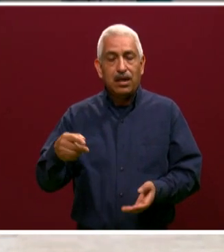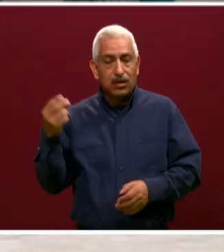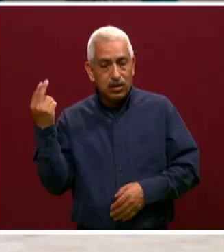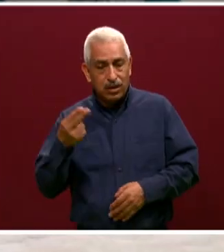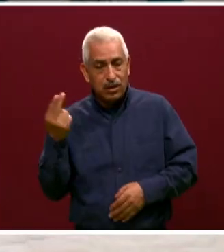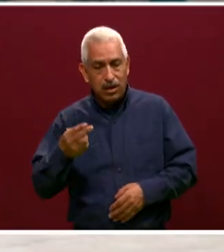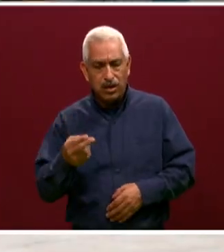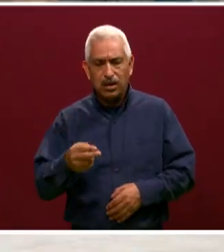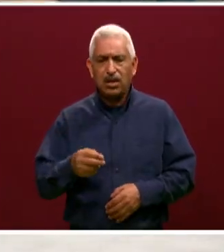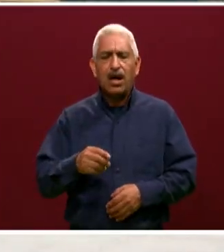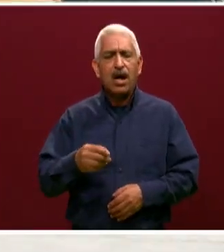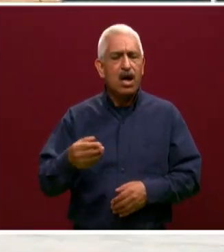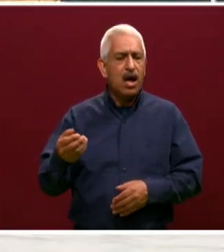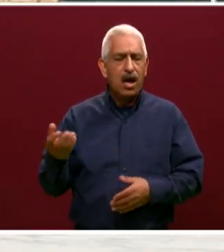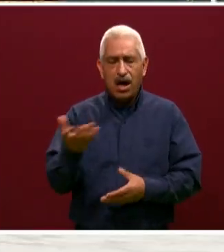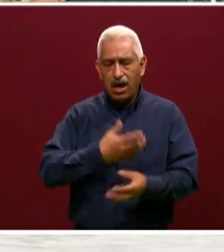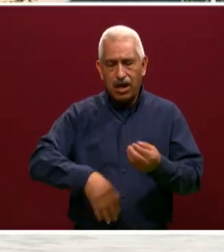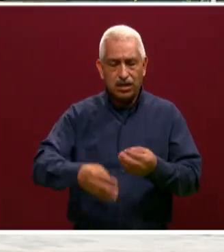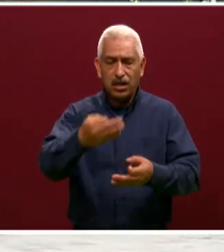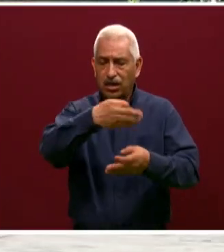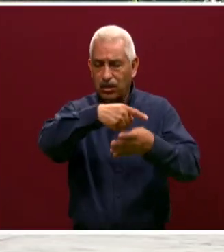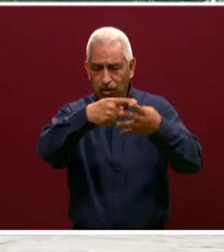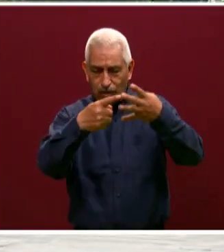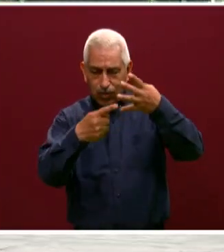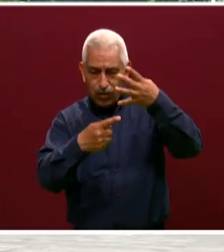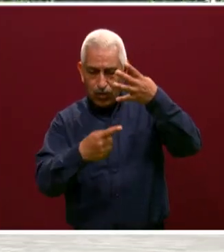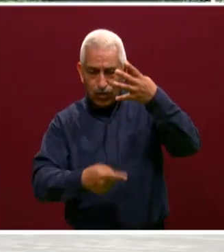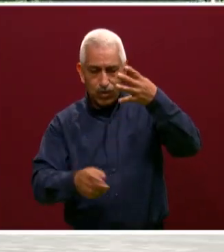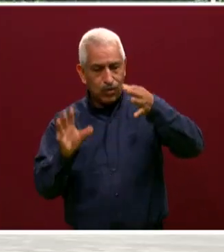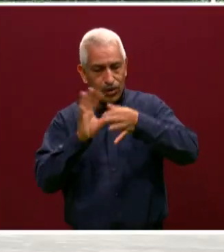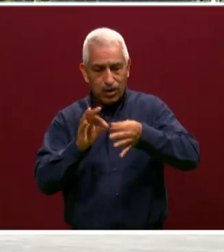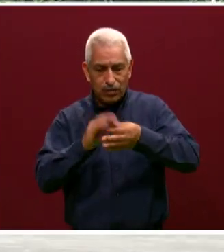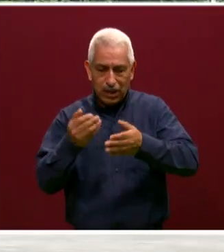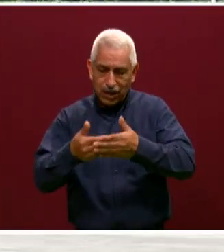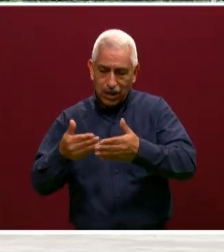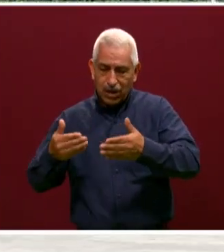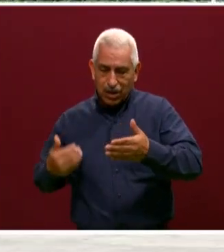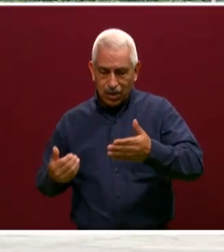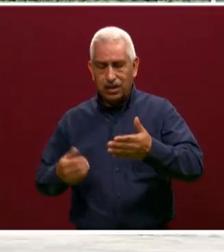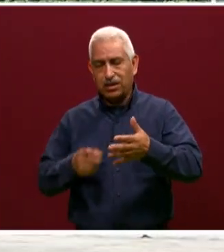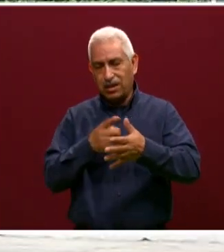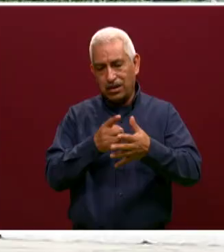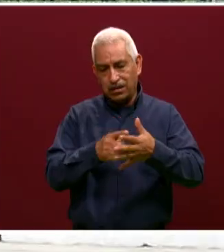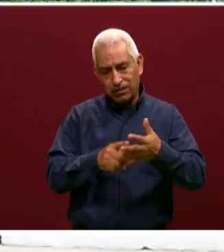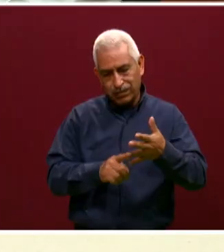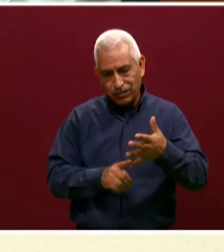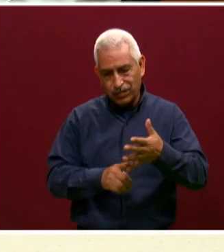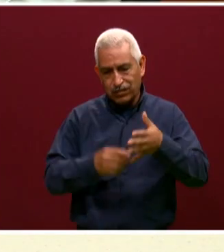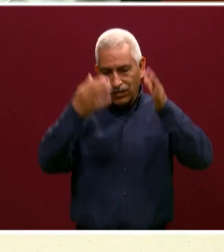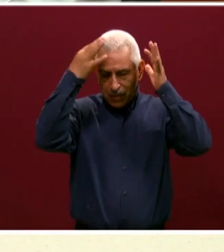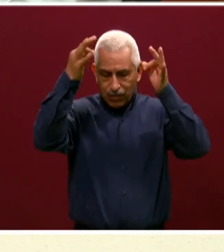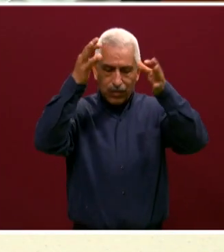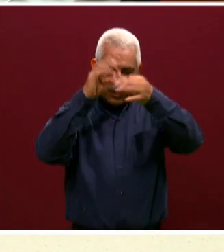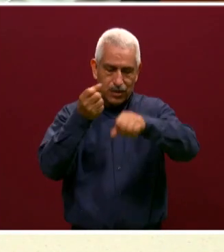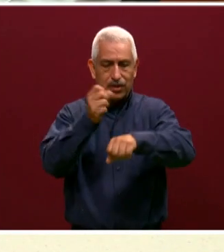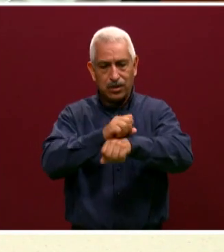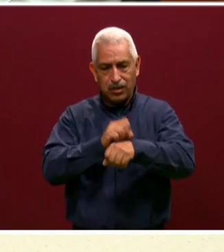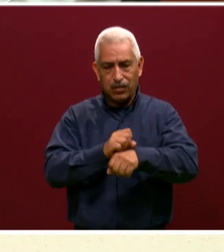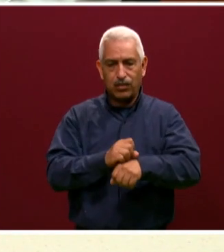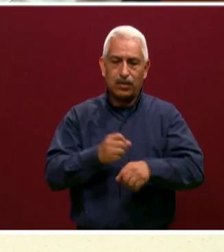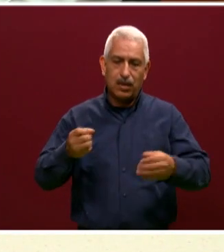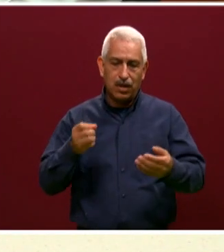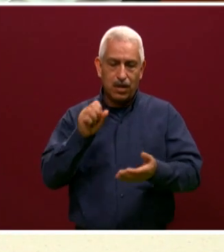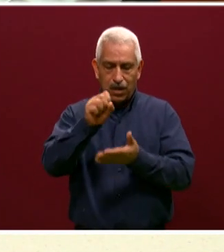preregistro, hagan todo, tengan los documentos que acabamos de decir, que es el acta de nacimiento, que no se necesita que sea actualizada, el